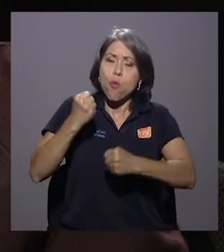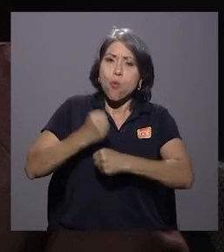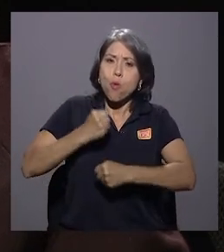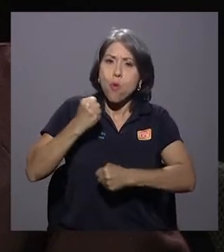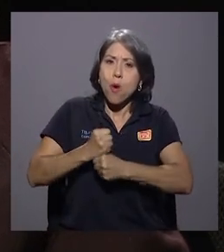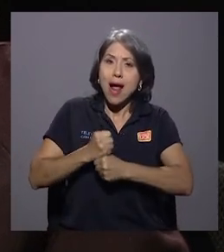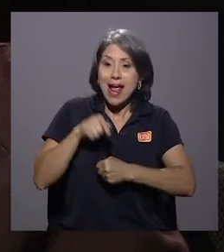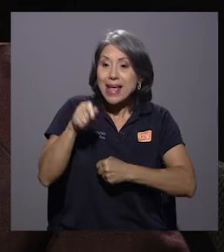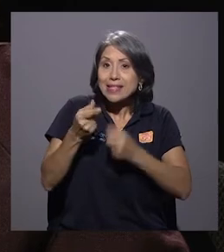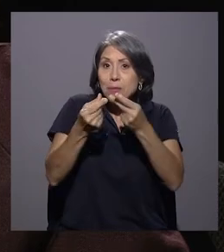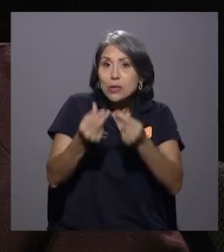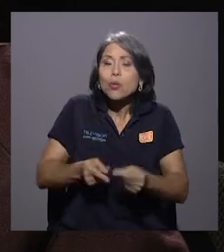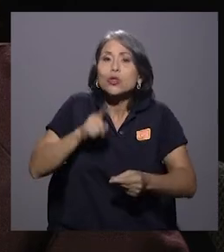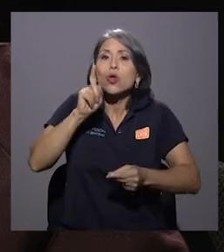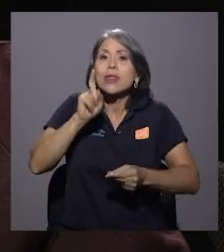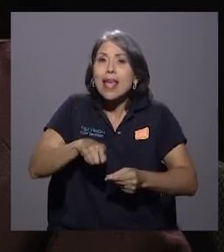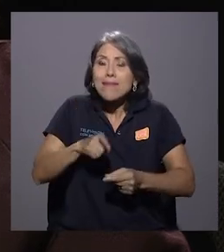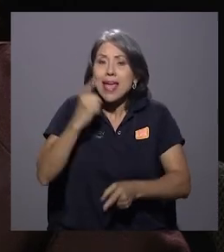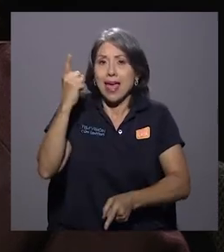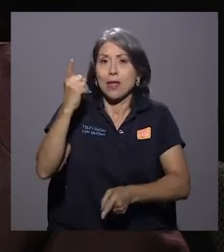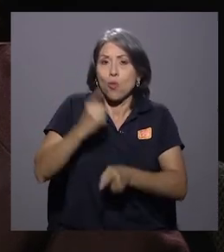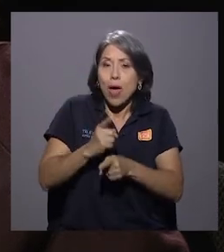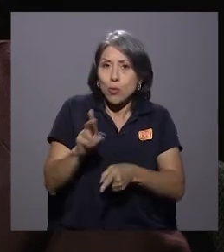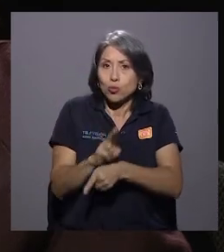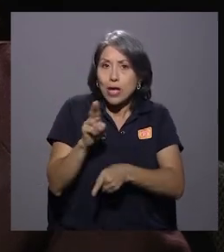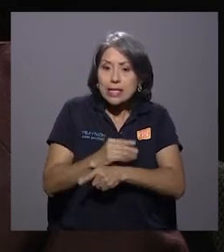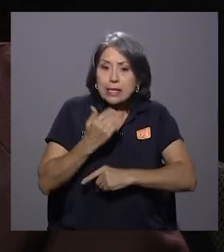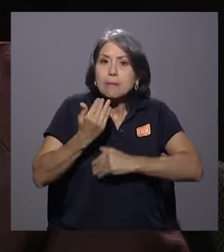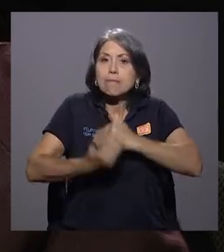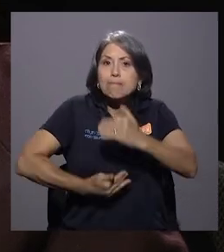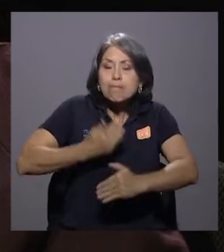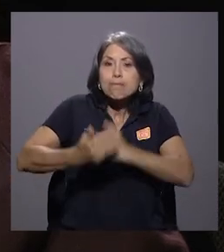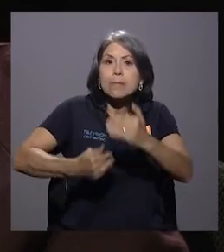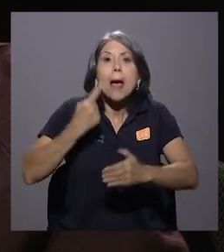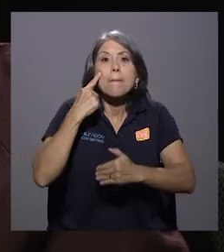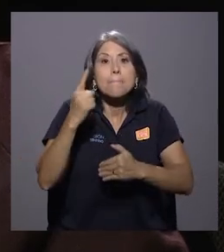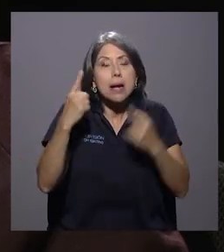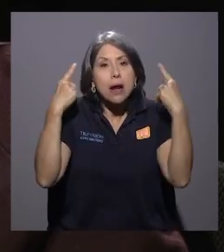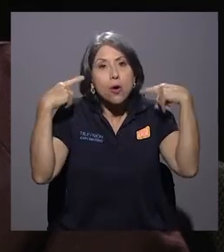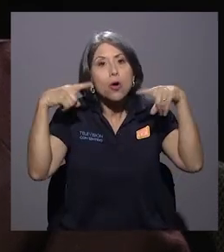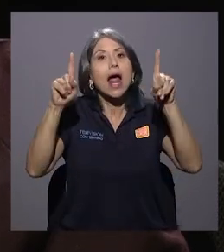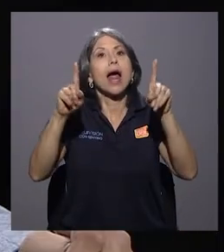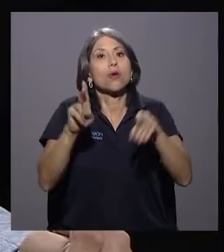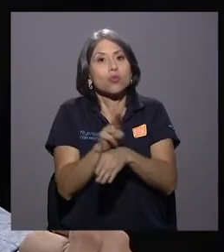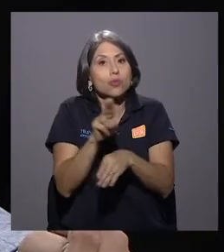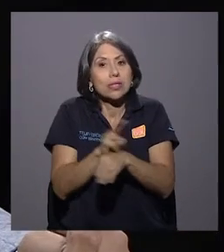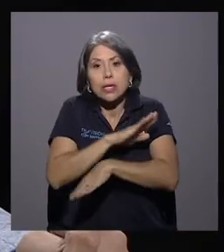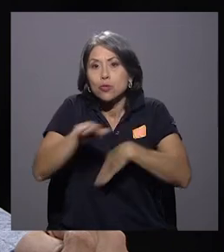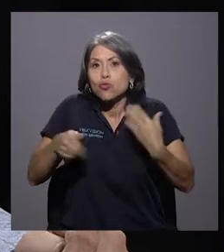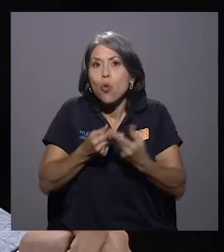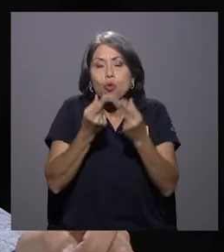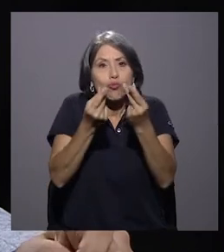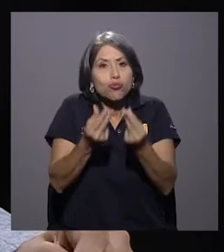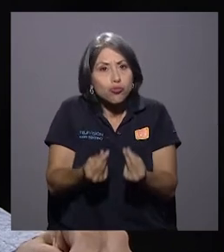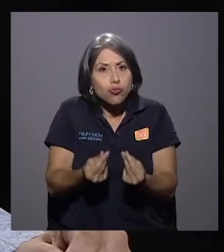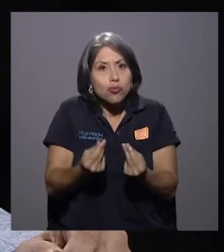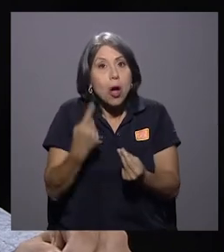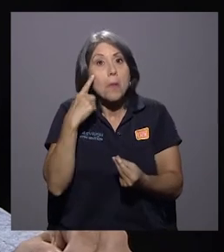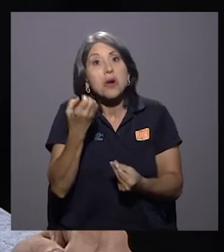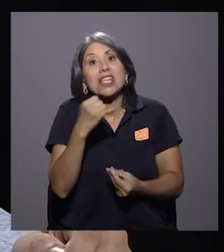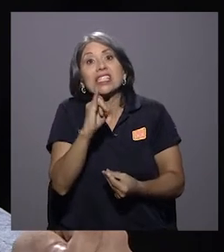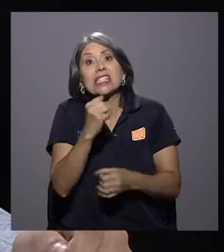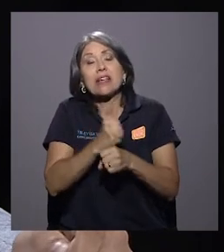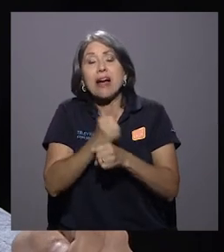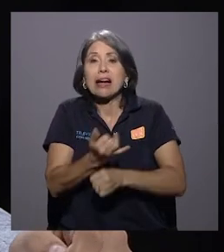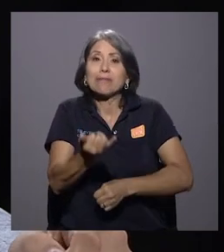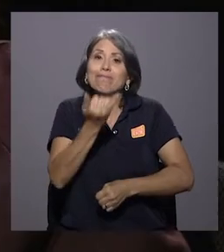gestione el presupuesto de manera adecuada para lograr subir la ejecución presupuestaria. Porque una mala gestión no